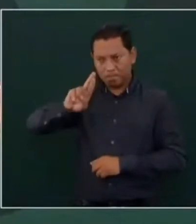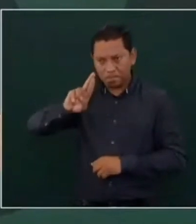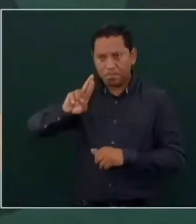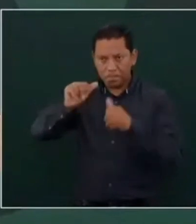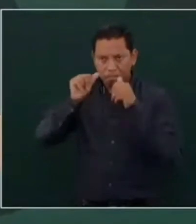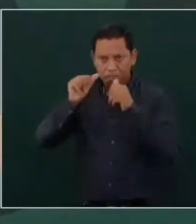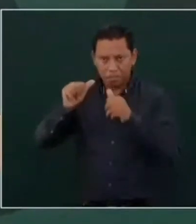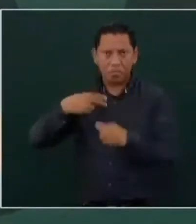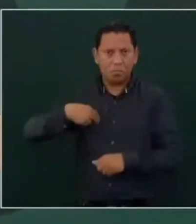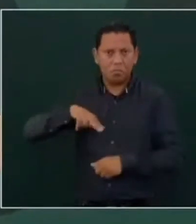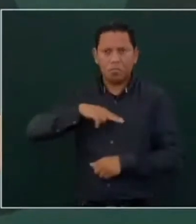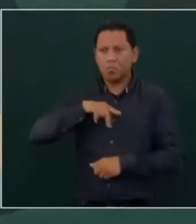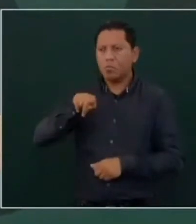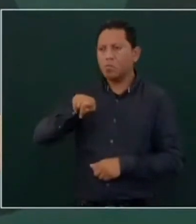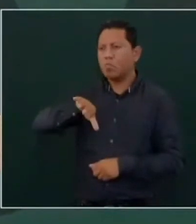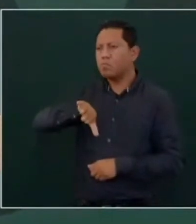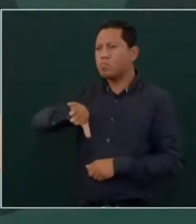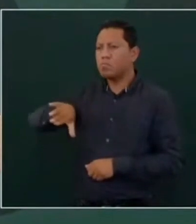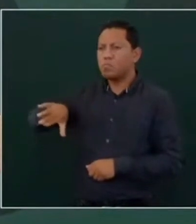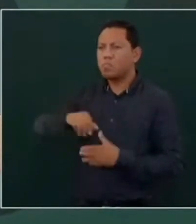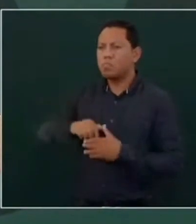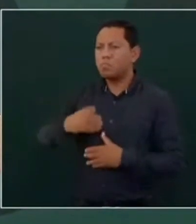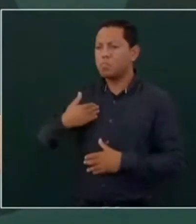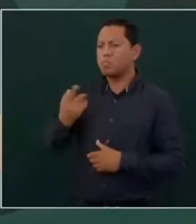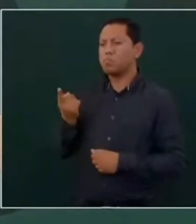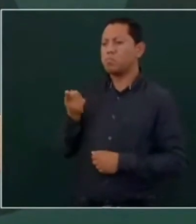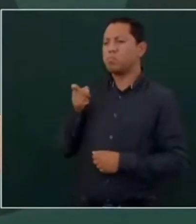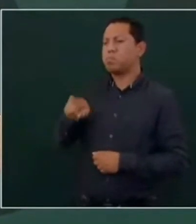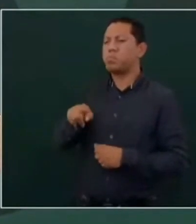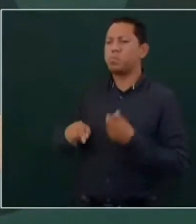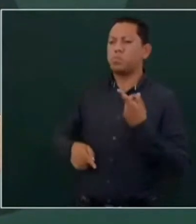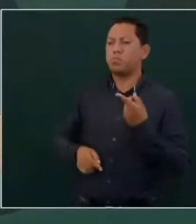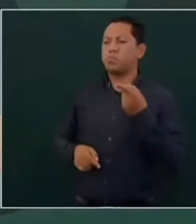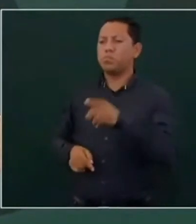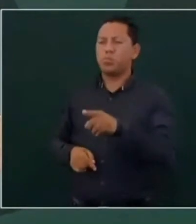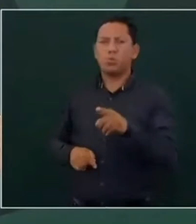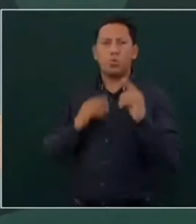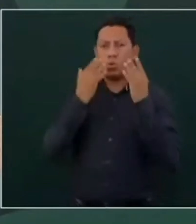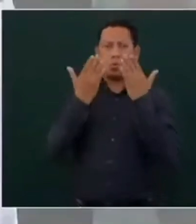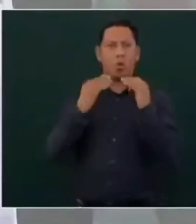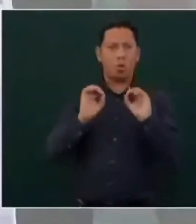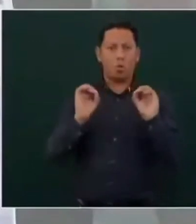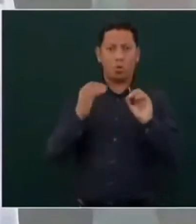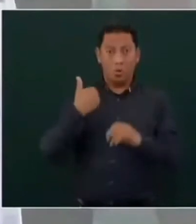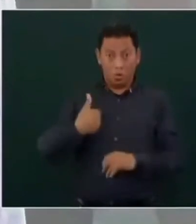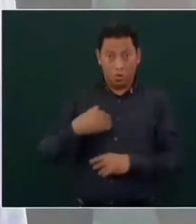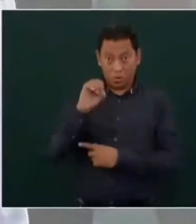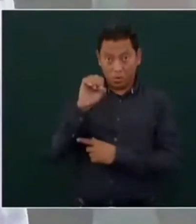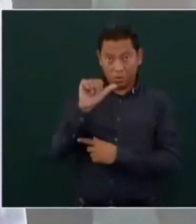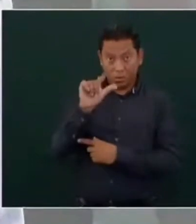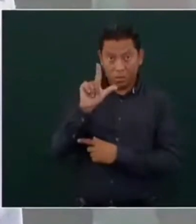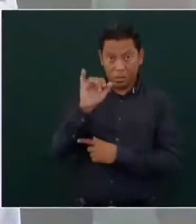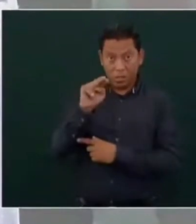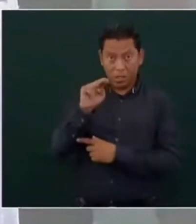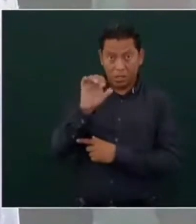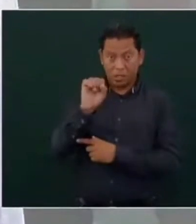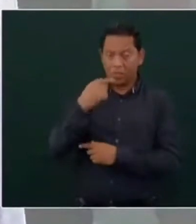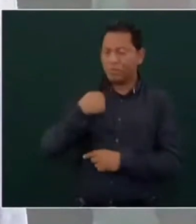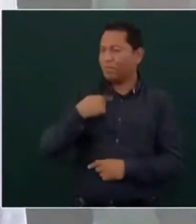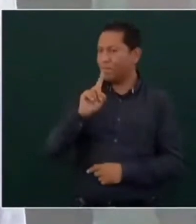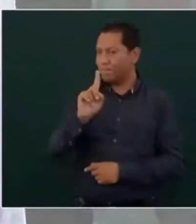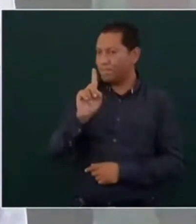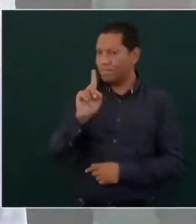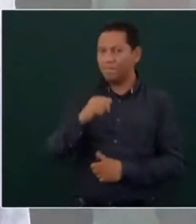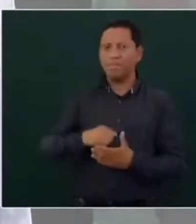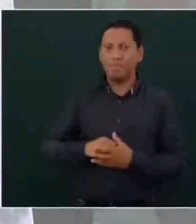represión yo no soy Salinas no soy Zedillo